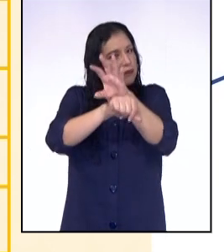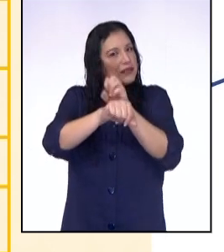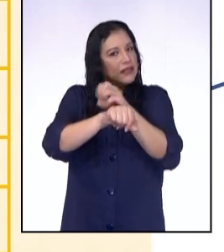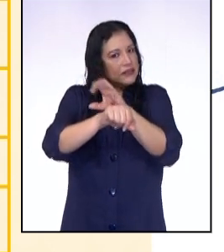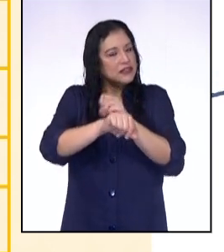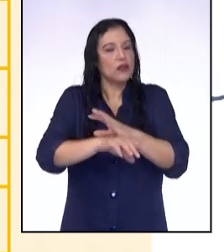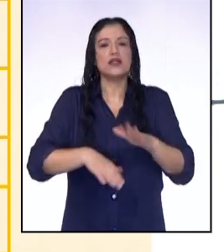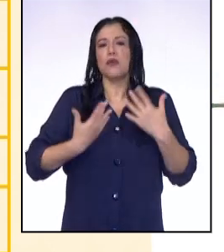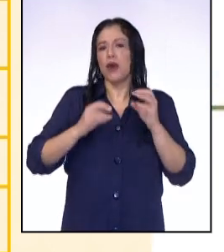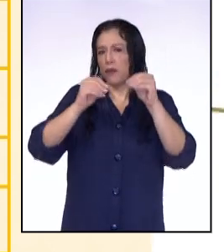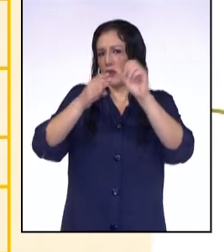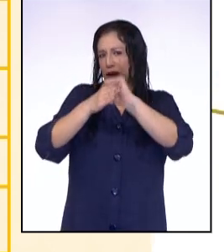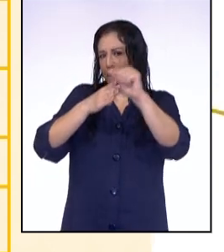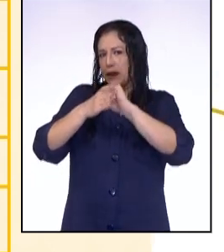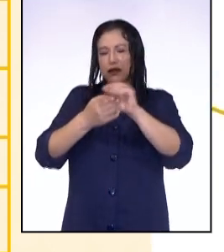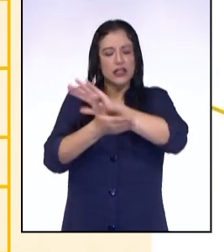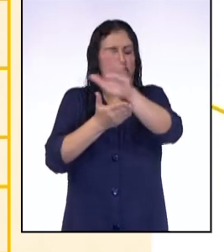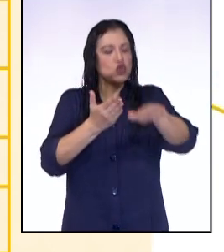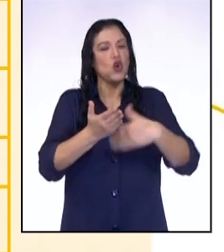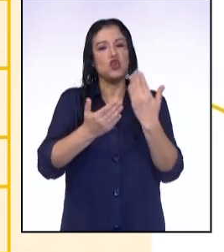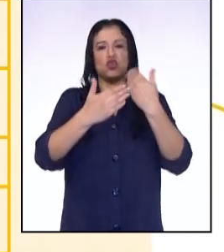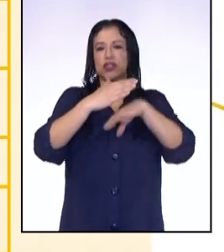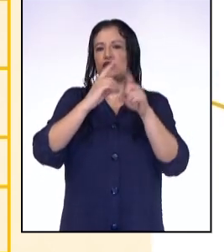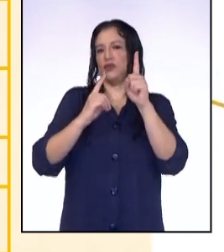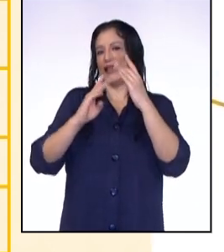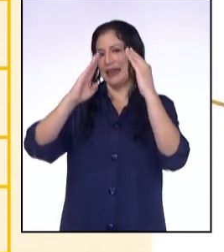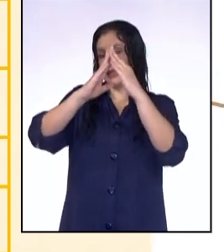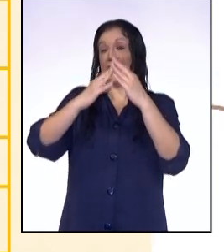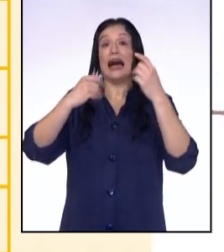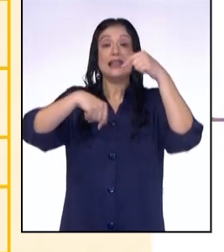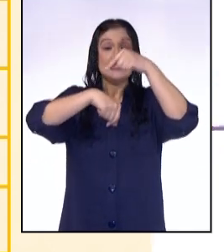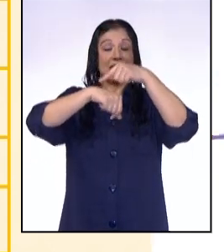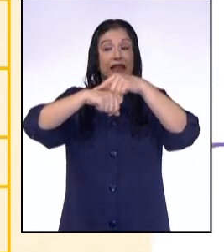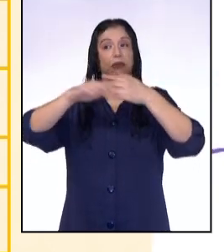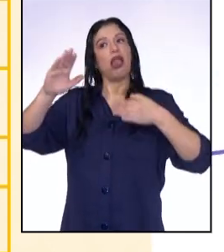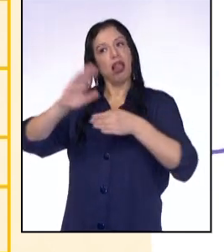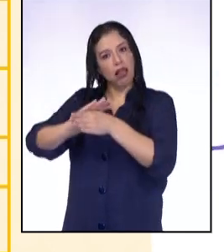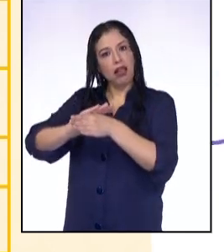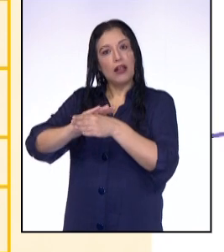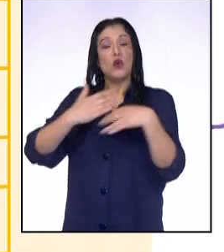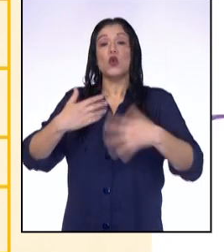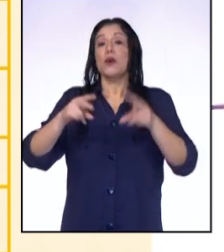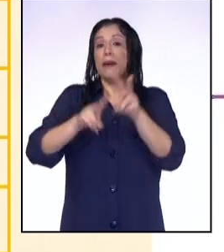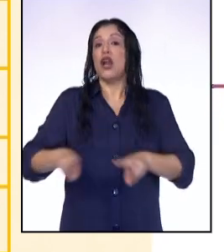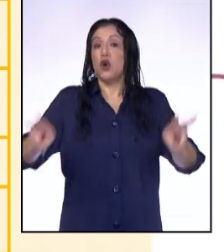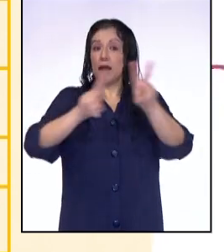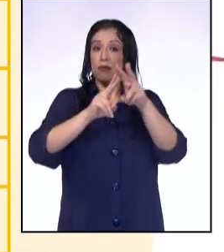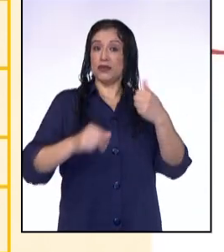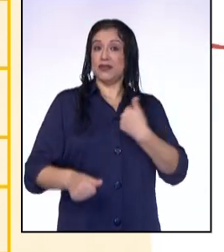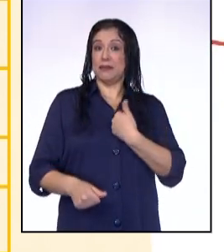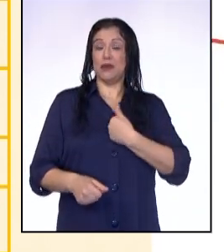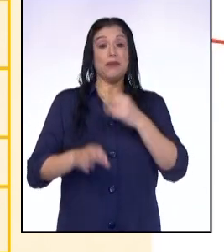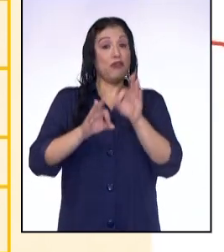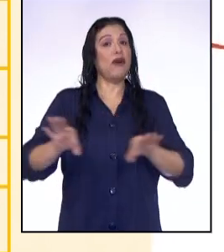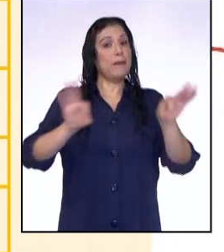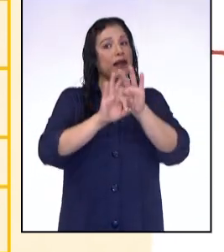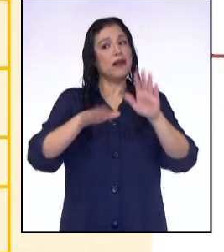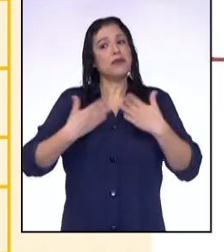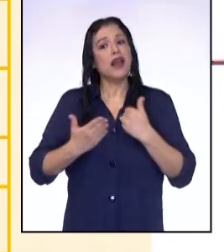brindar recomendaciones que pueden ser aplicadas por todos en casa. Este tiempo de aislamiento ha hecho que valoremos mucho más a nuestra familia. Y el